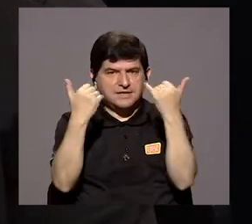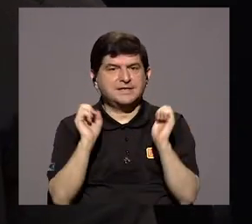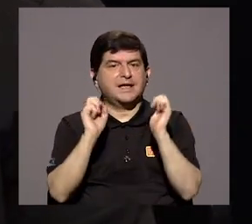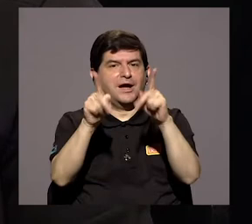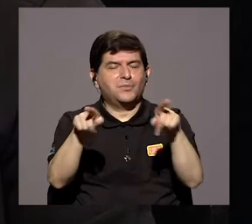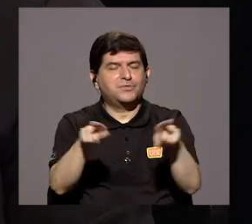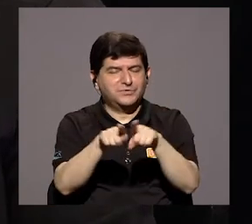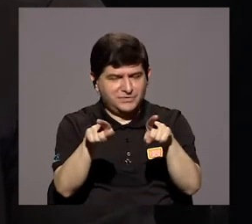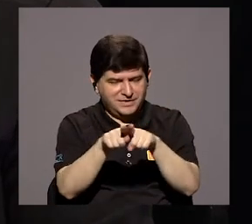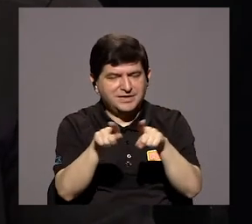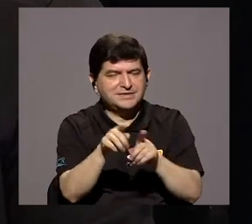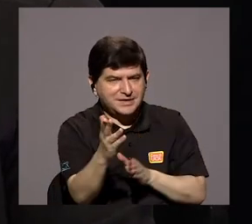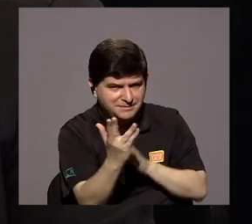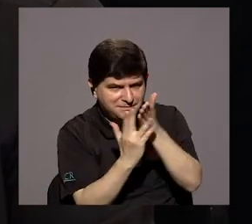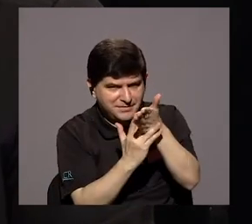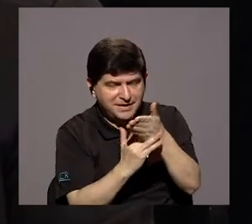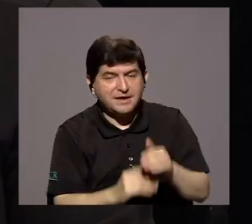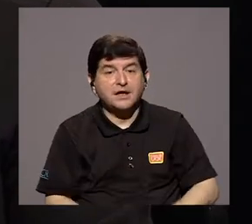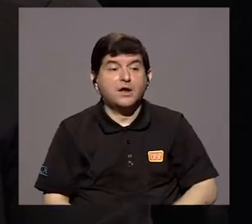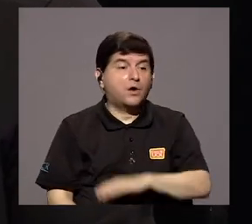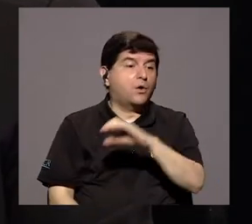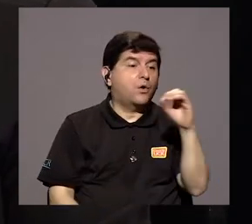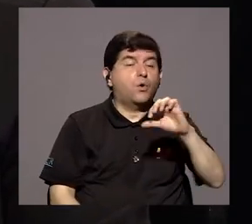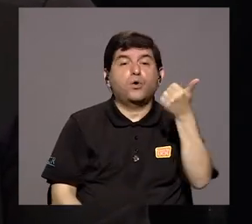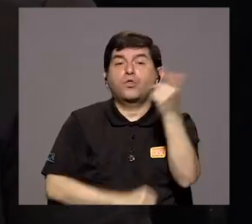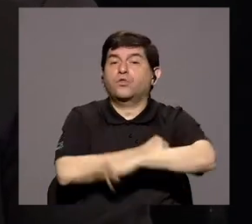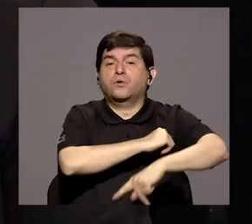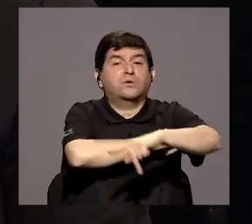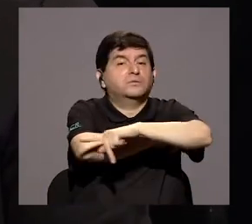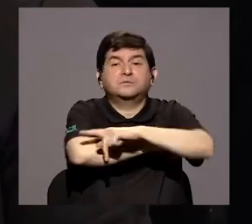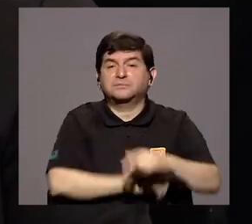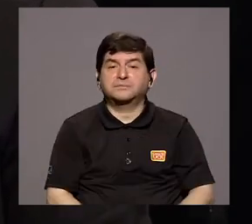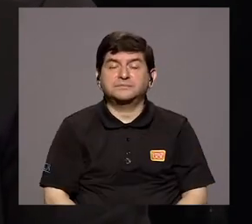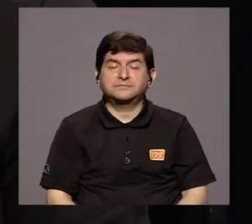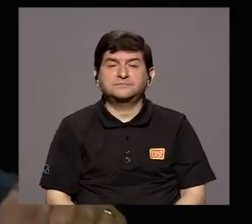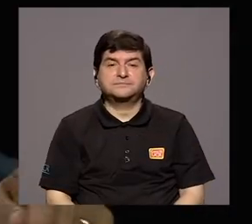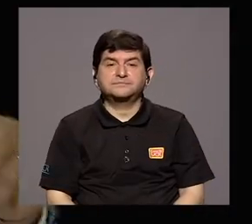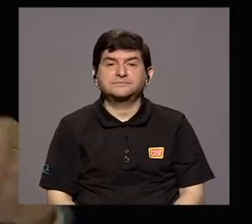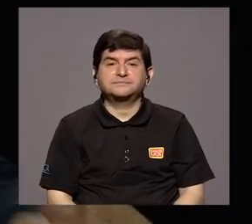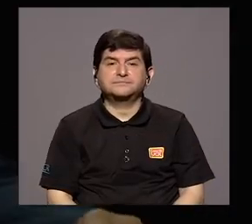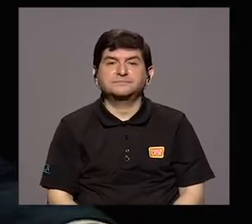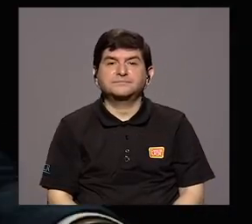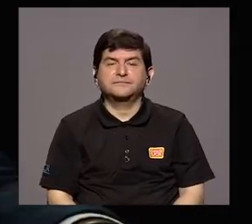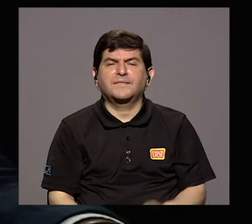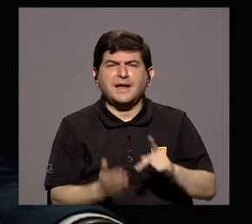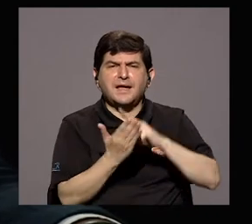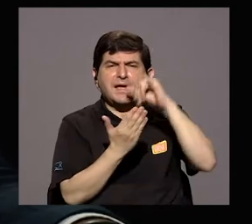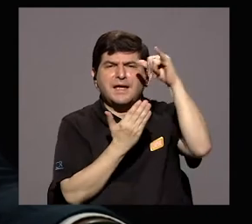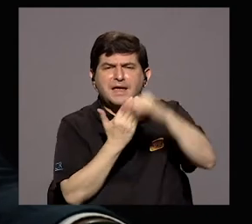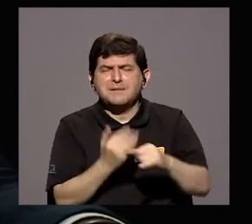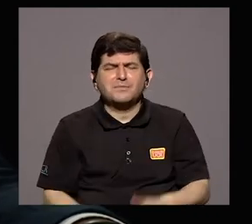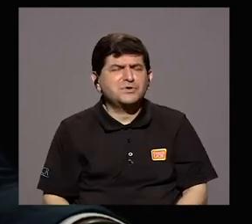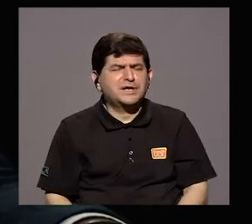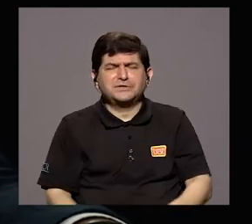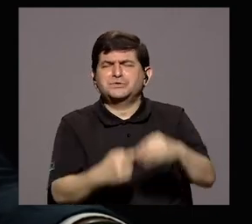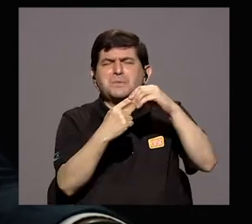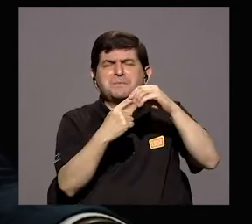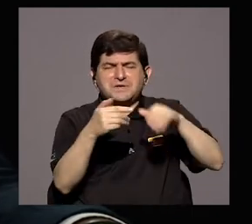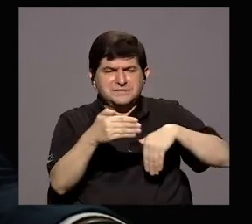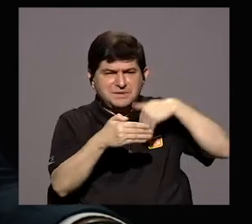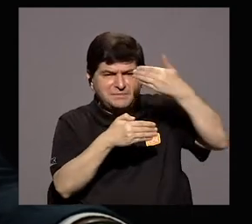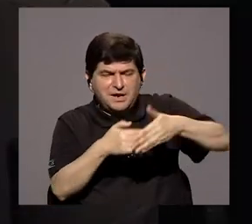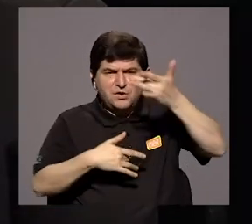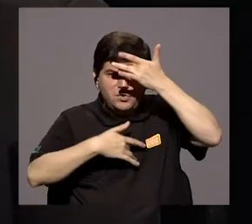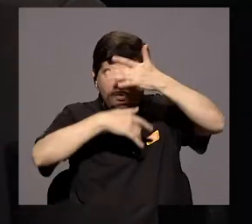de desarrollar, y no solamente también aquí en el país, fuera del país también, donde tienen la... Muy ¿Cuál es el proyecto de oro post-pandemia, don Denis?